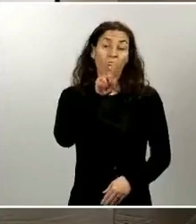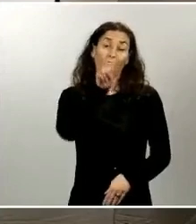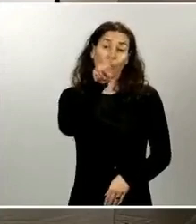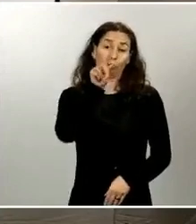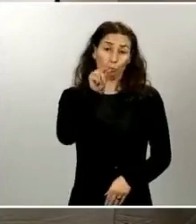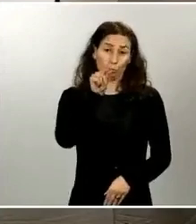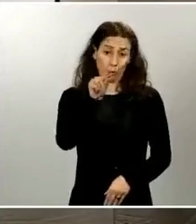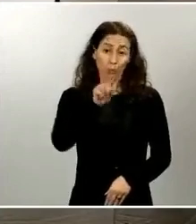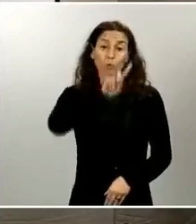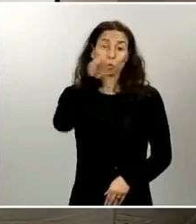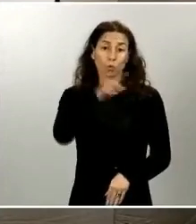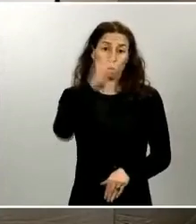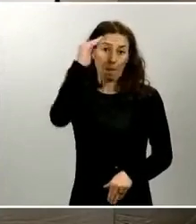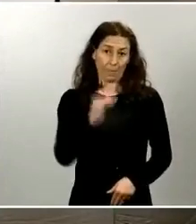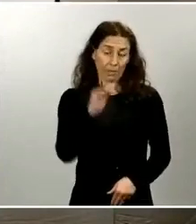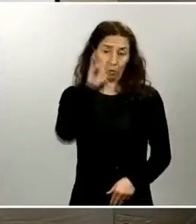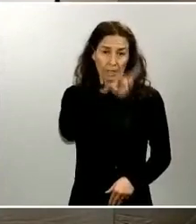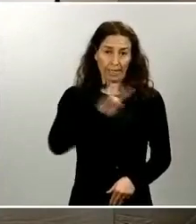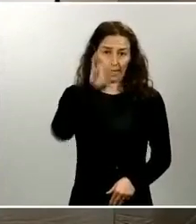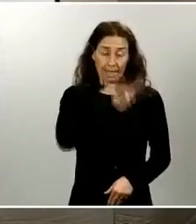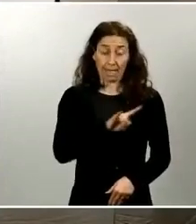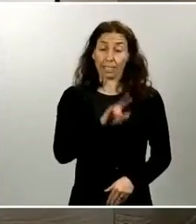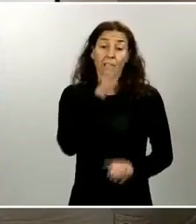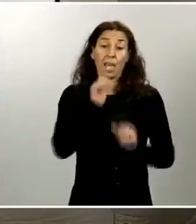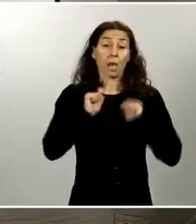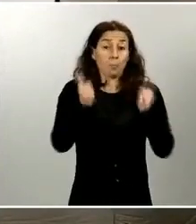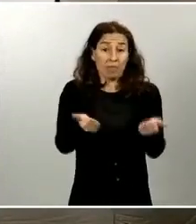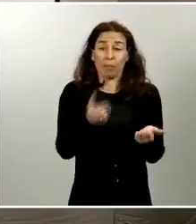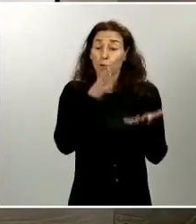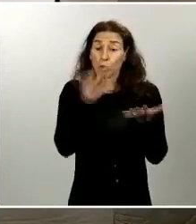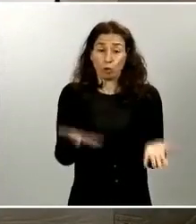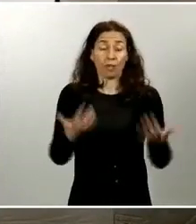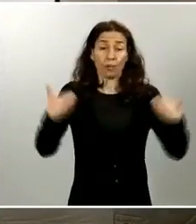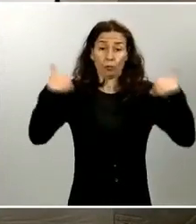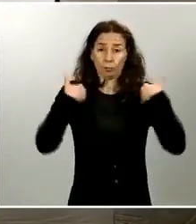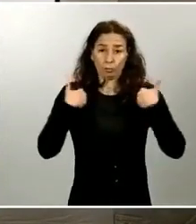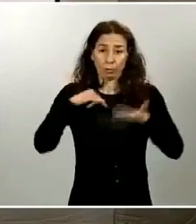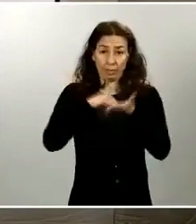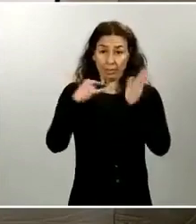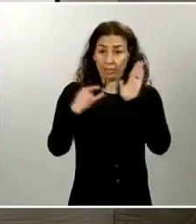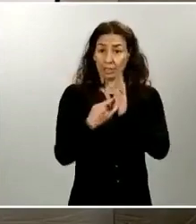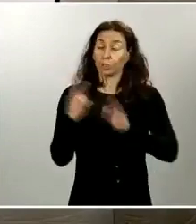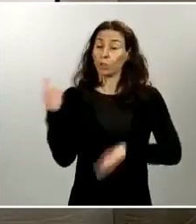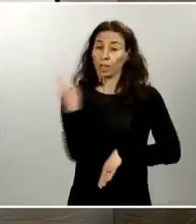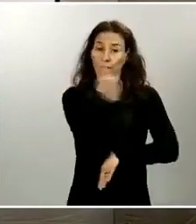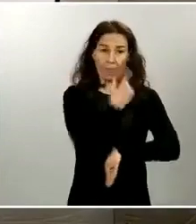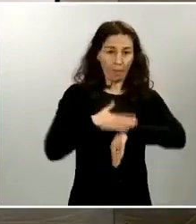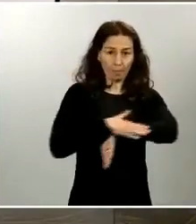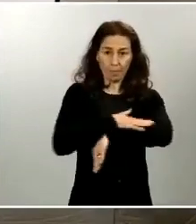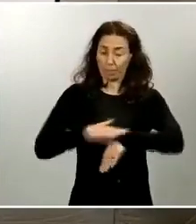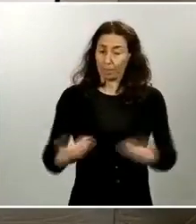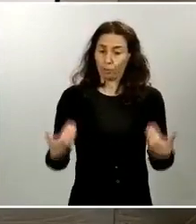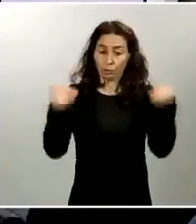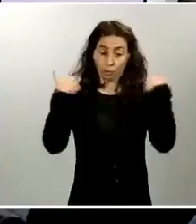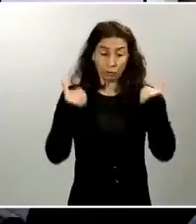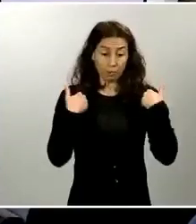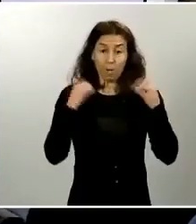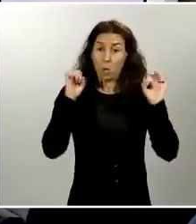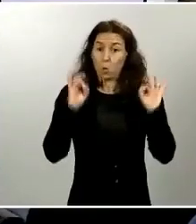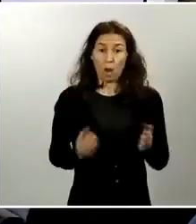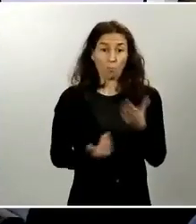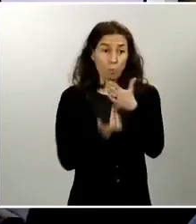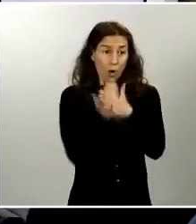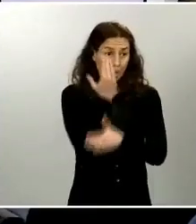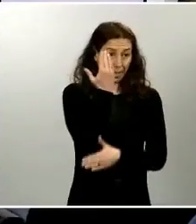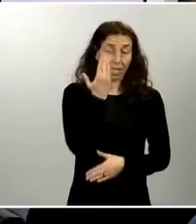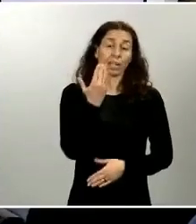En Canarias y comenzamos la rueda de prensa habitual de los responsables técnicos de cada ministerio competente. Como cada mañana están con ustedes la doctora María José